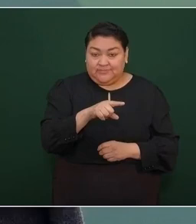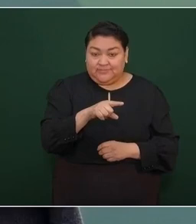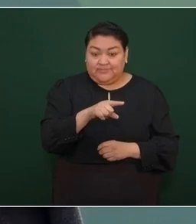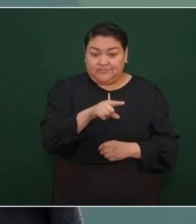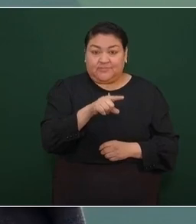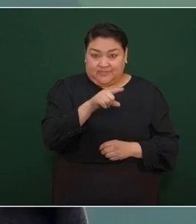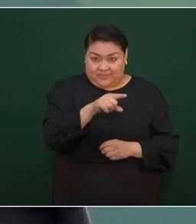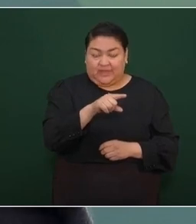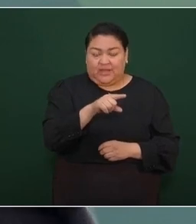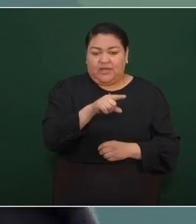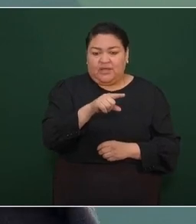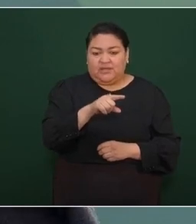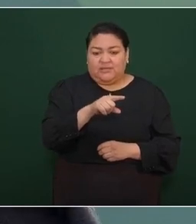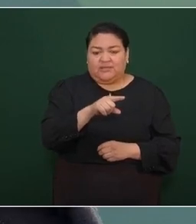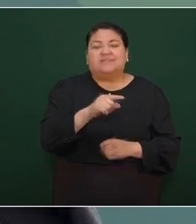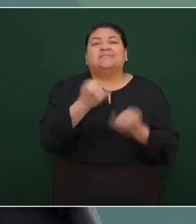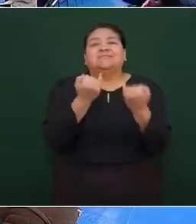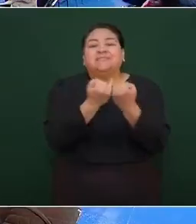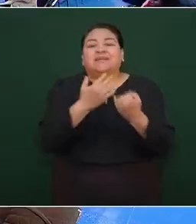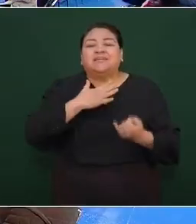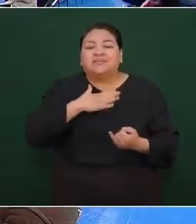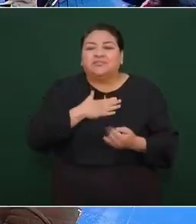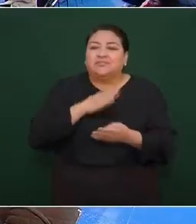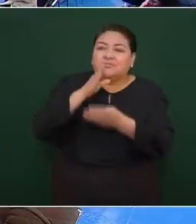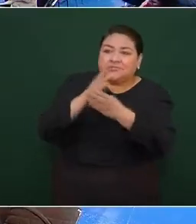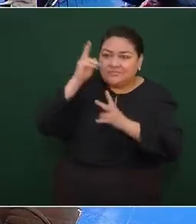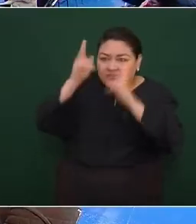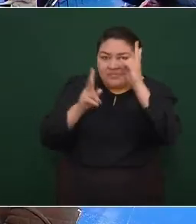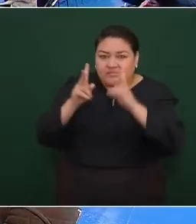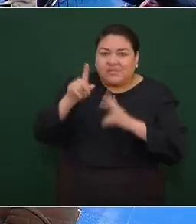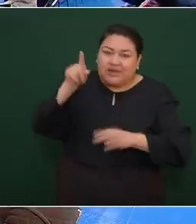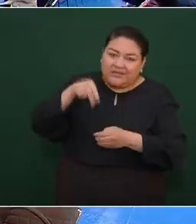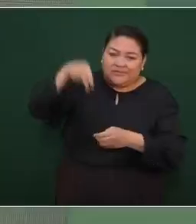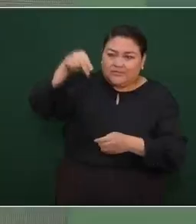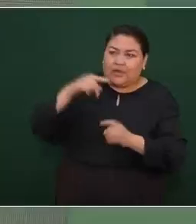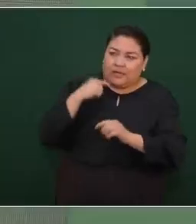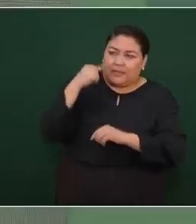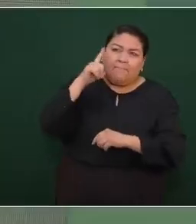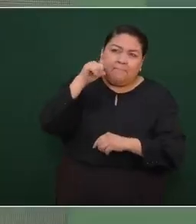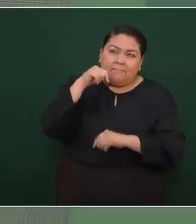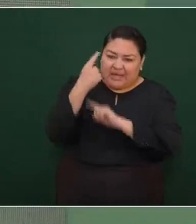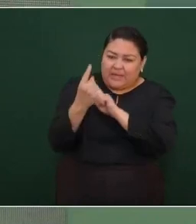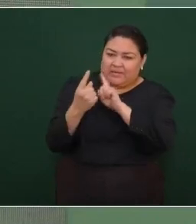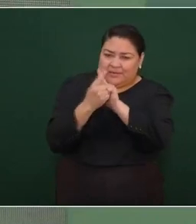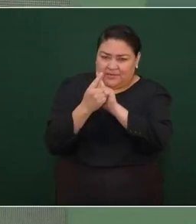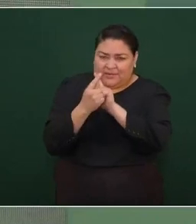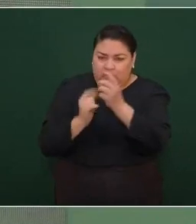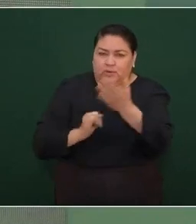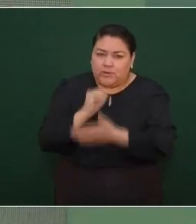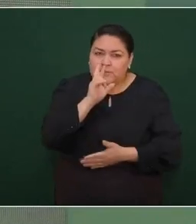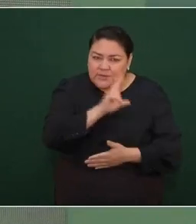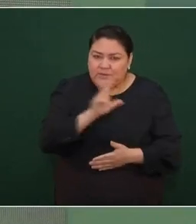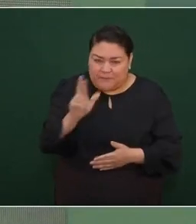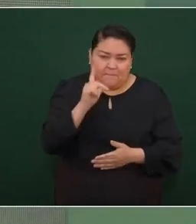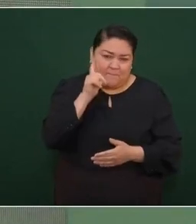voy es que también tengo una gira en el norte voy a verlo mañana vamos a resolverlo